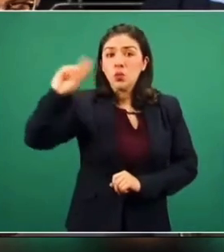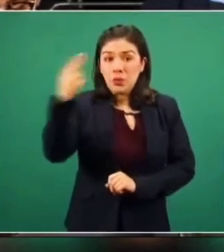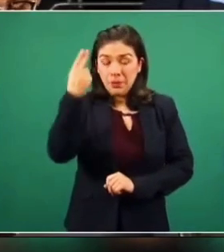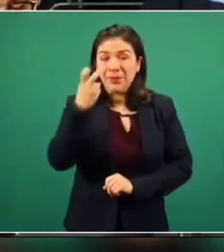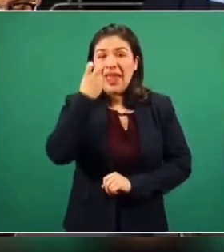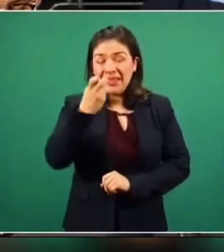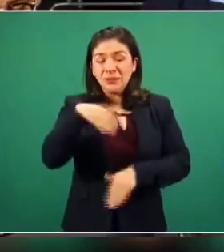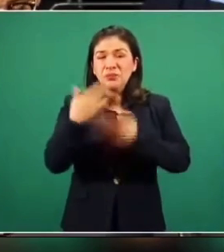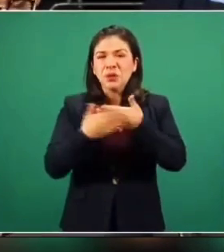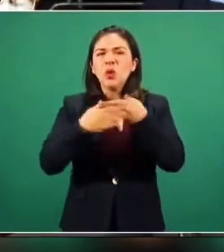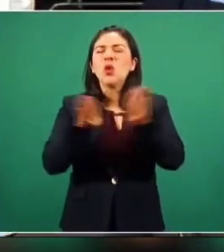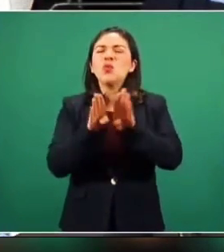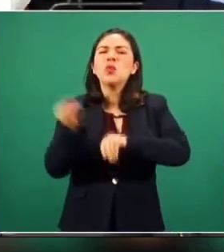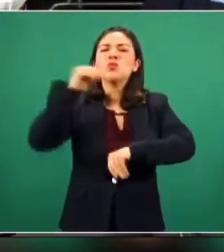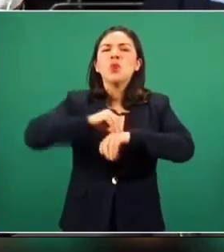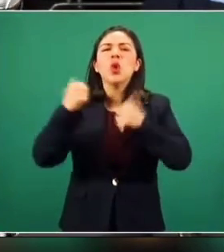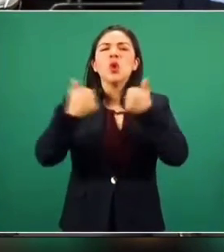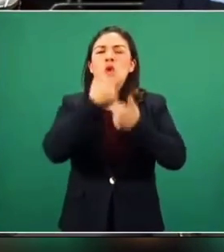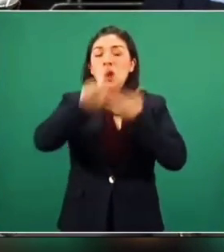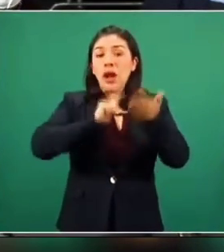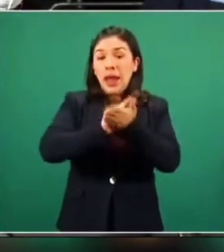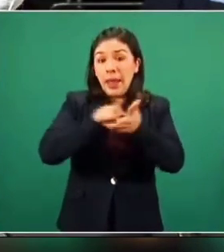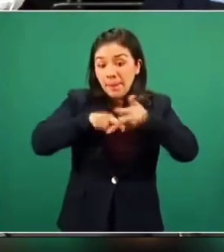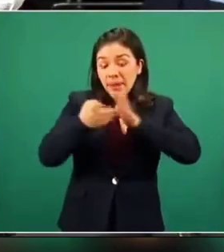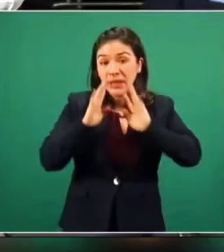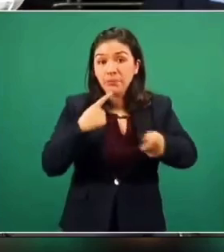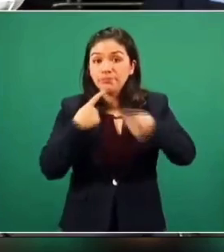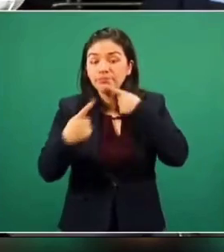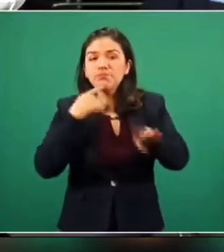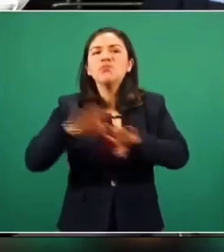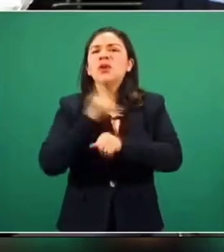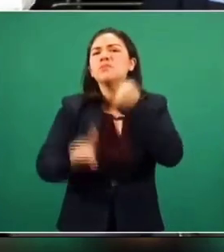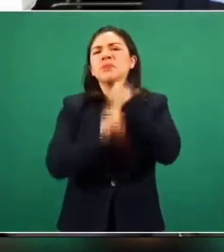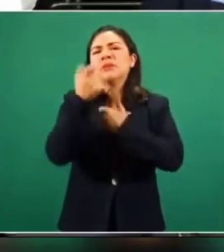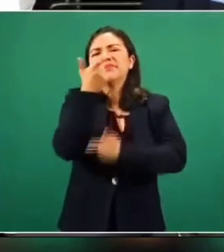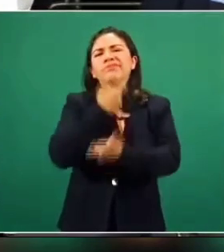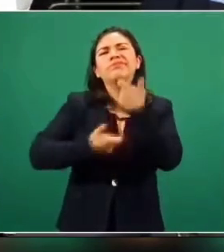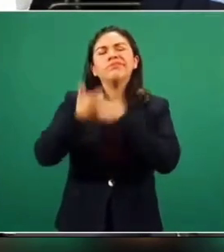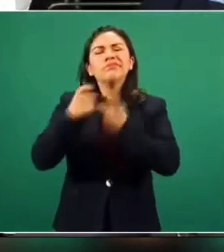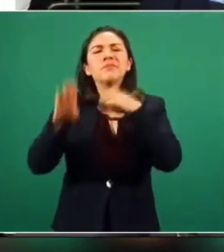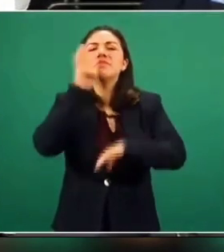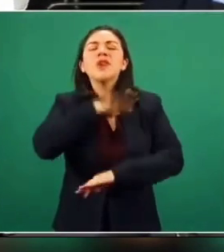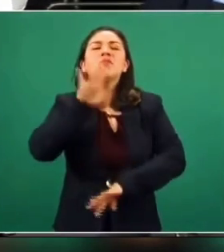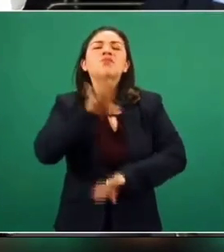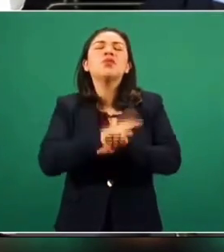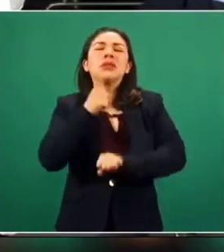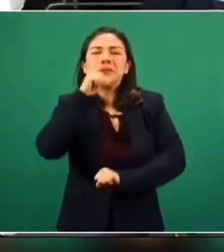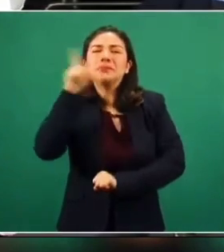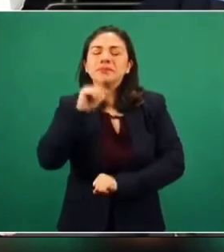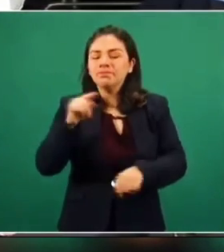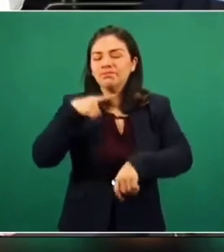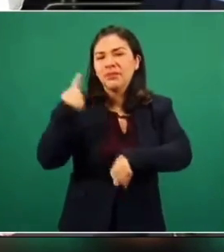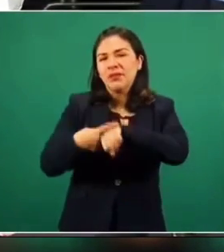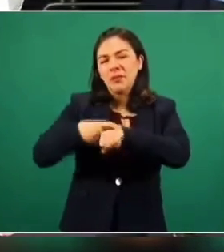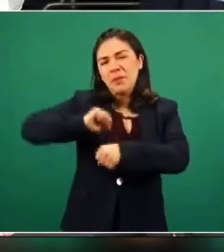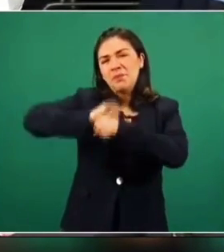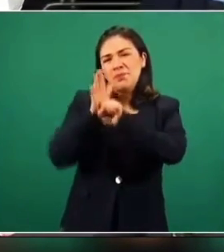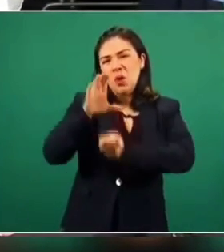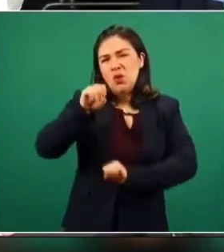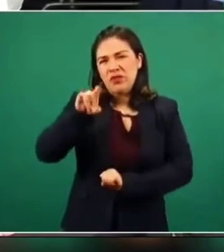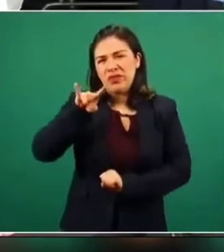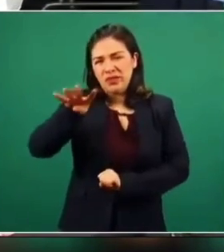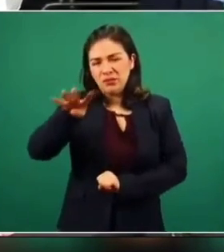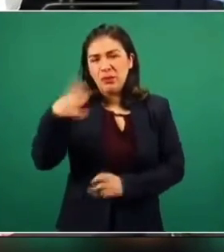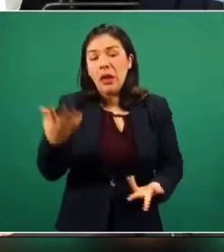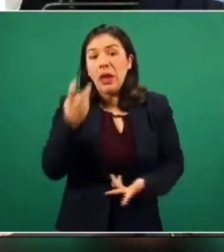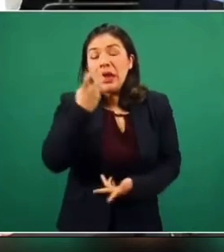la legislación antes de comenzar a operar debido a la crisis financiera provocada por la pandemia de COVID-19, lo